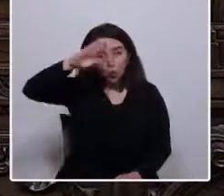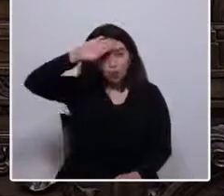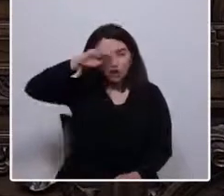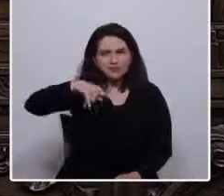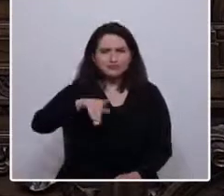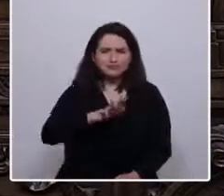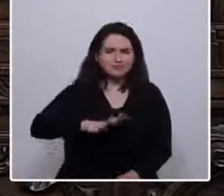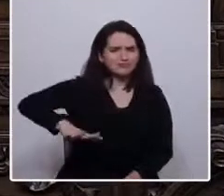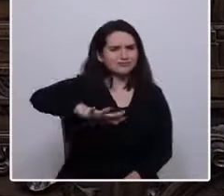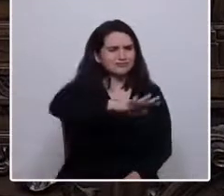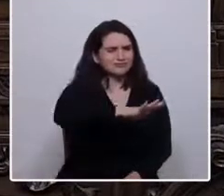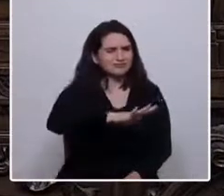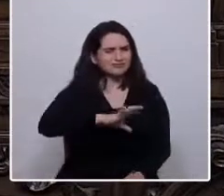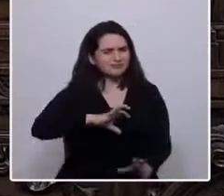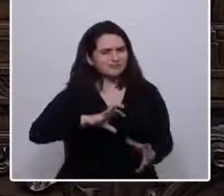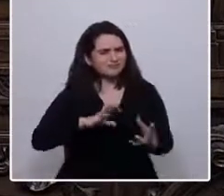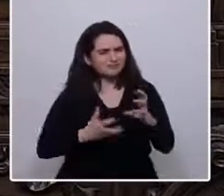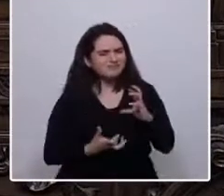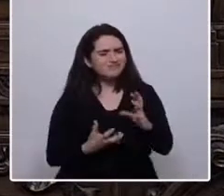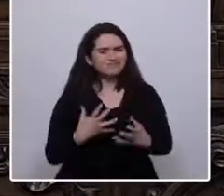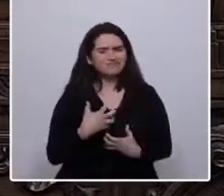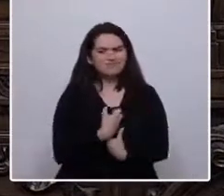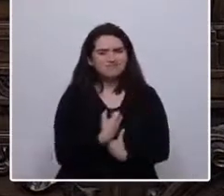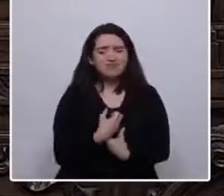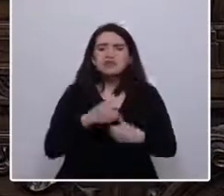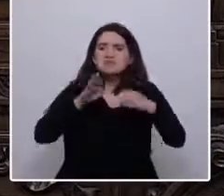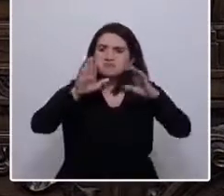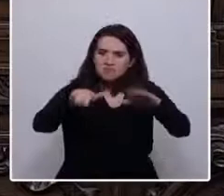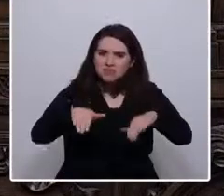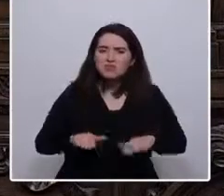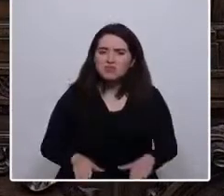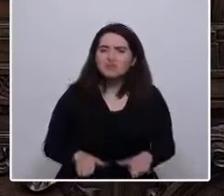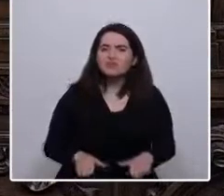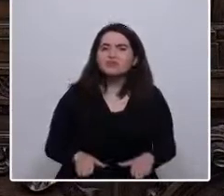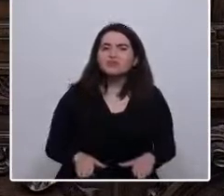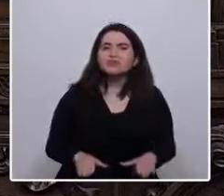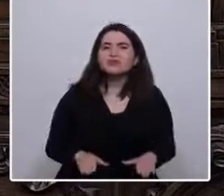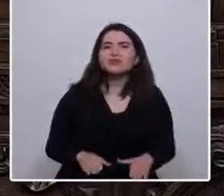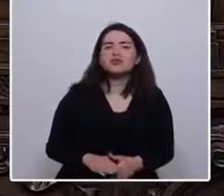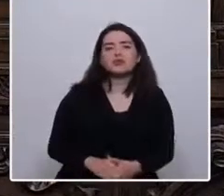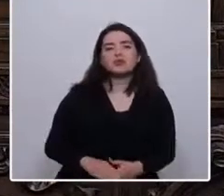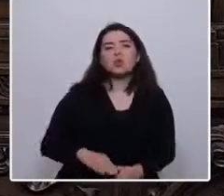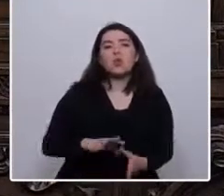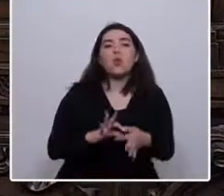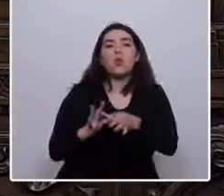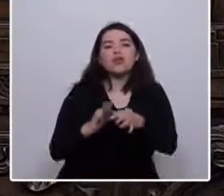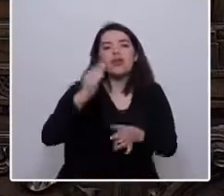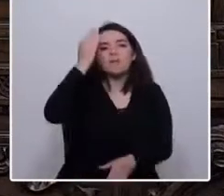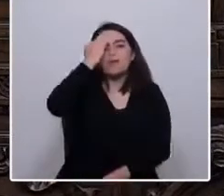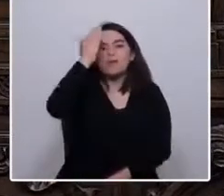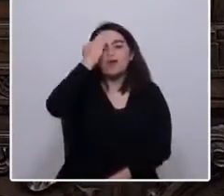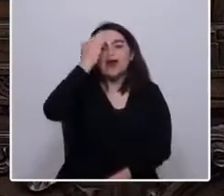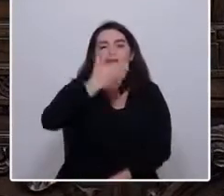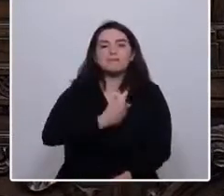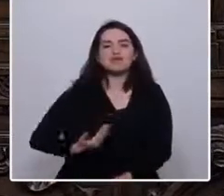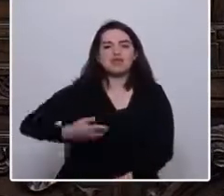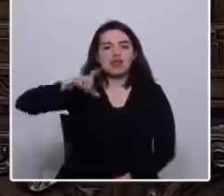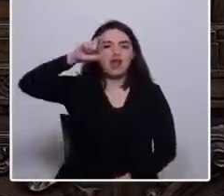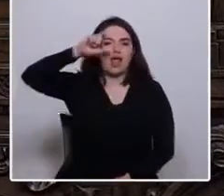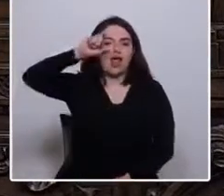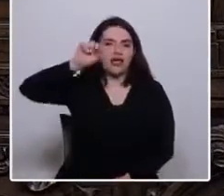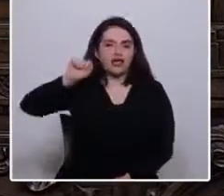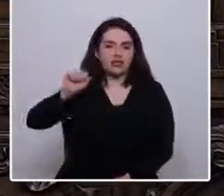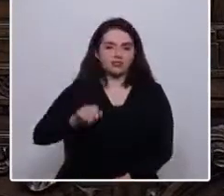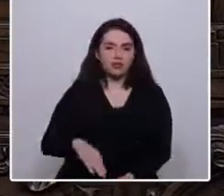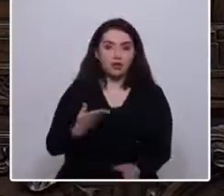desilusión. La misma que viví con la unidad popular del presidente Salvador Allende. Después de un comienzo de